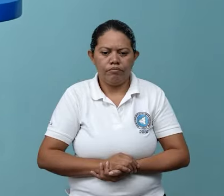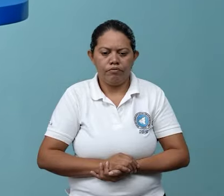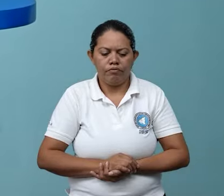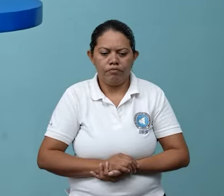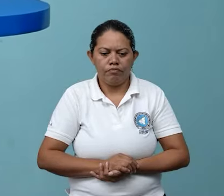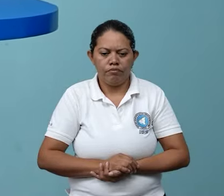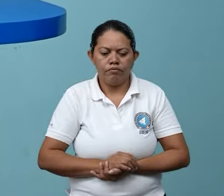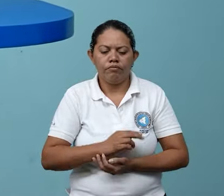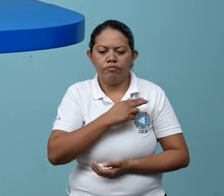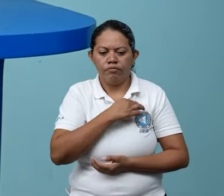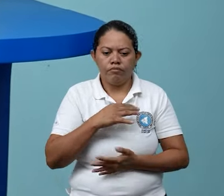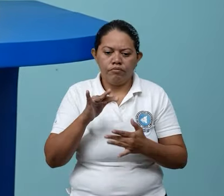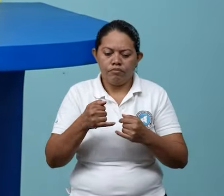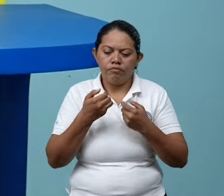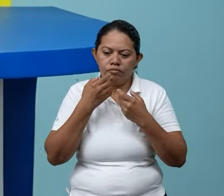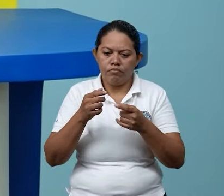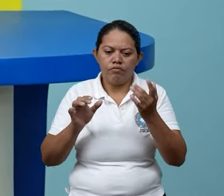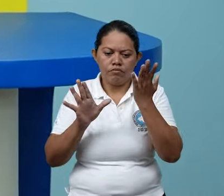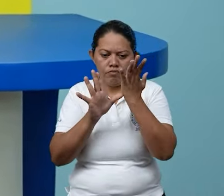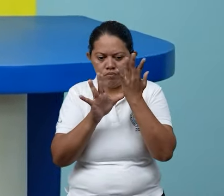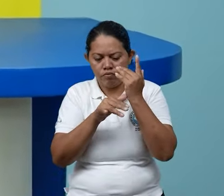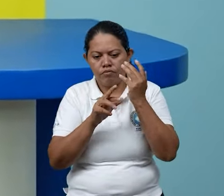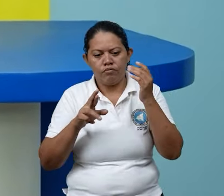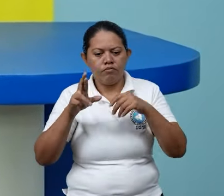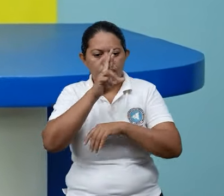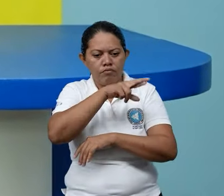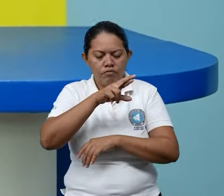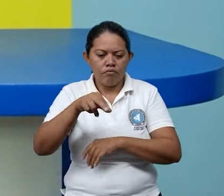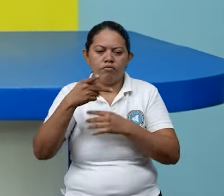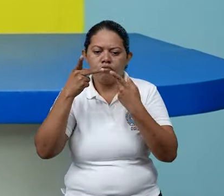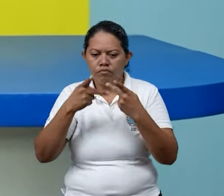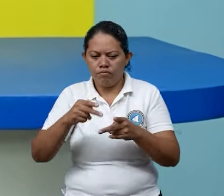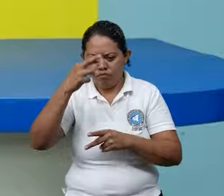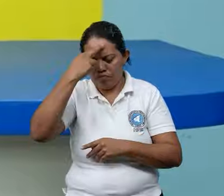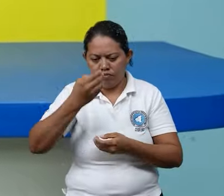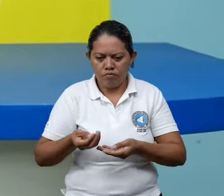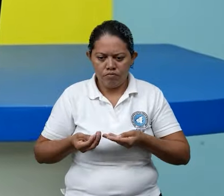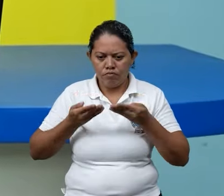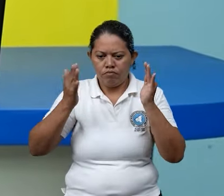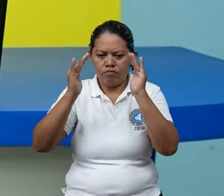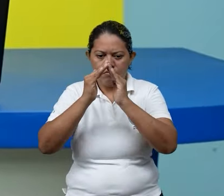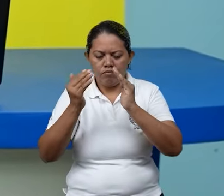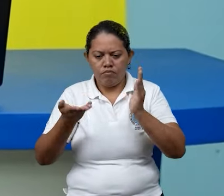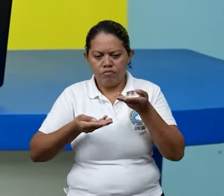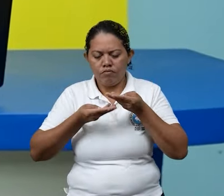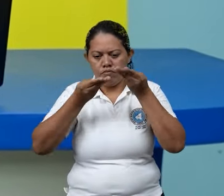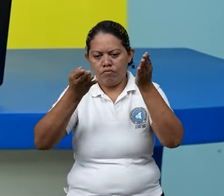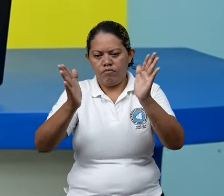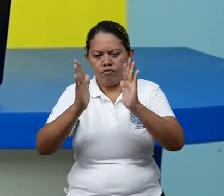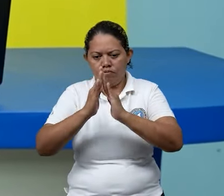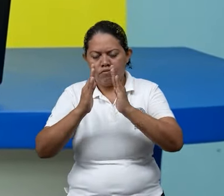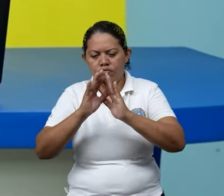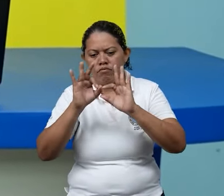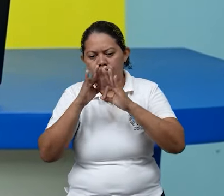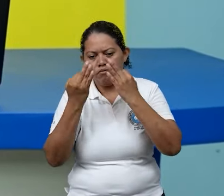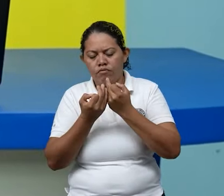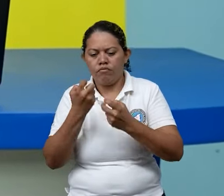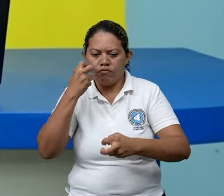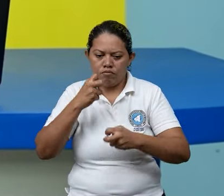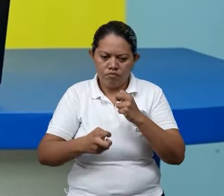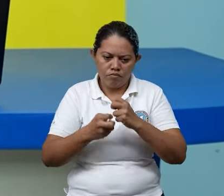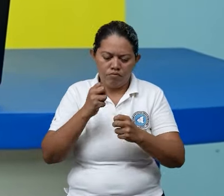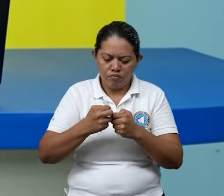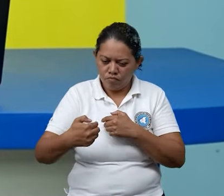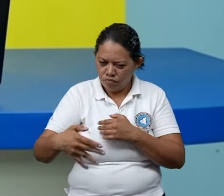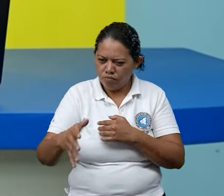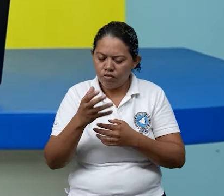Desde el municipio de San Juan del Sur en Rivas autoridades entregaron viviendas solidarias a familias afectadas